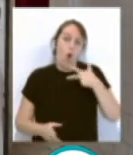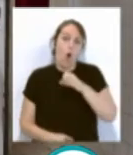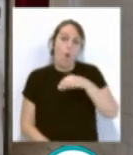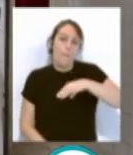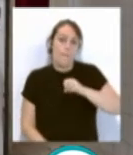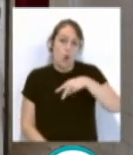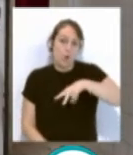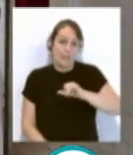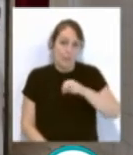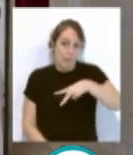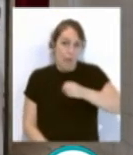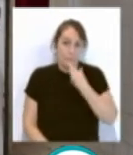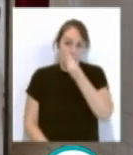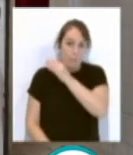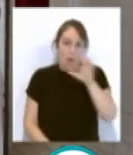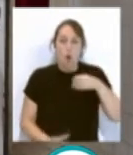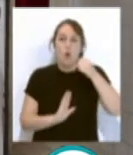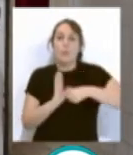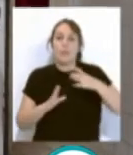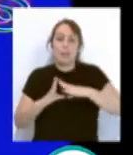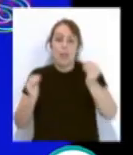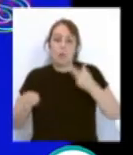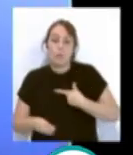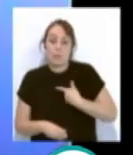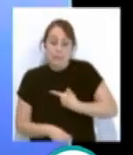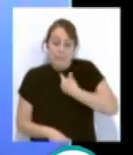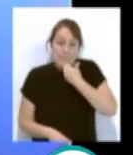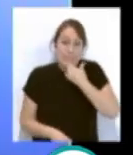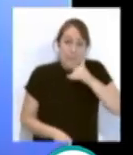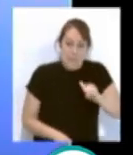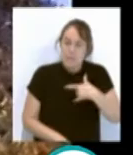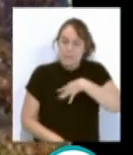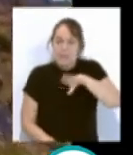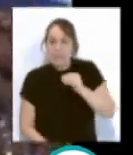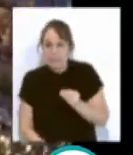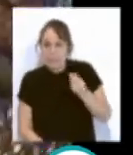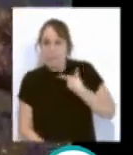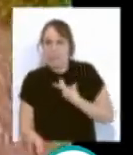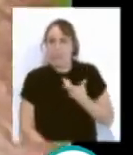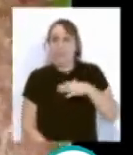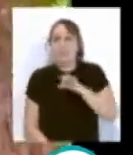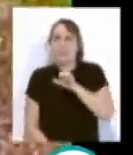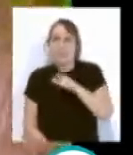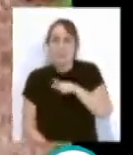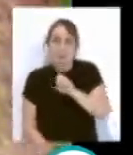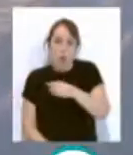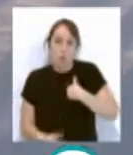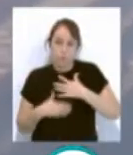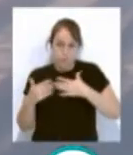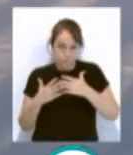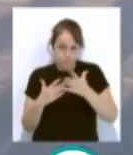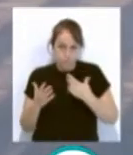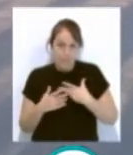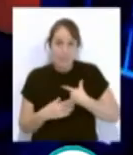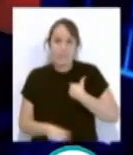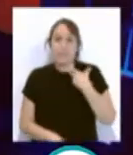mejor documental andaluz la obra El que la lleva la entiende de Rocío Martín y José Luis García Cosío Selum. El premio ASECAN, Julio